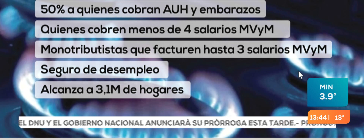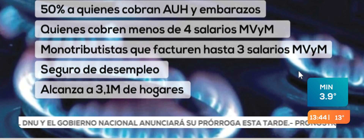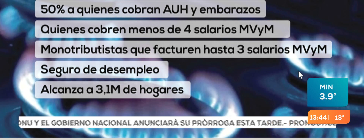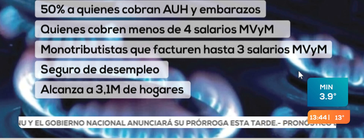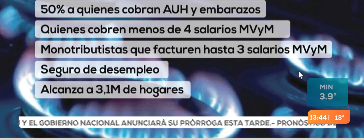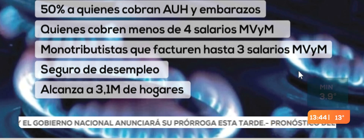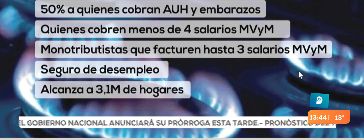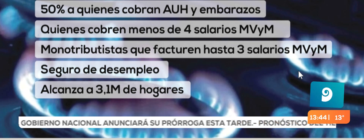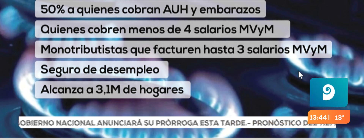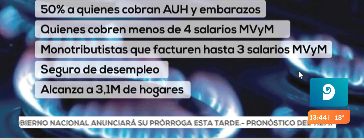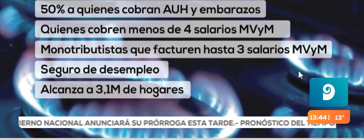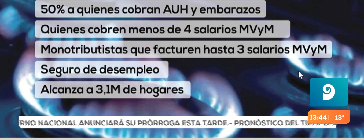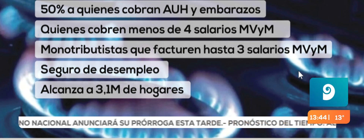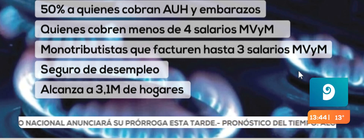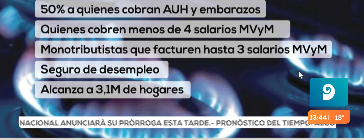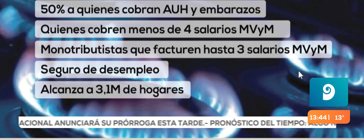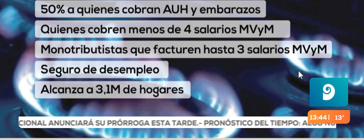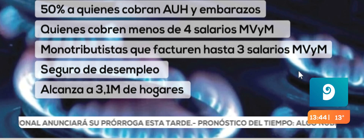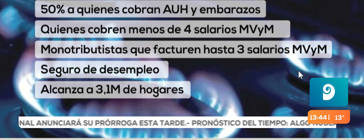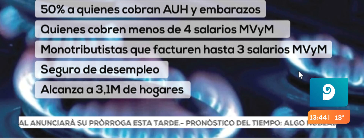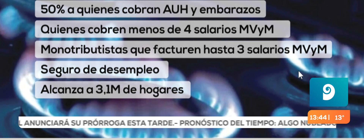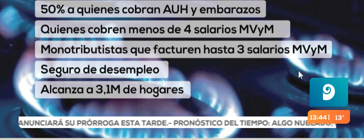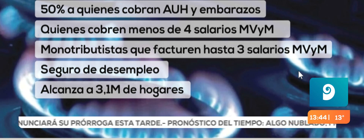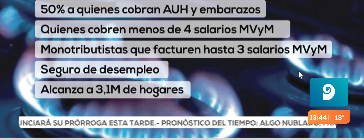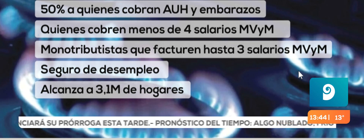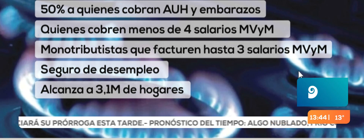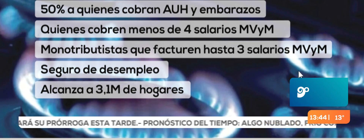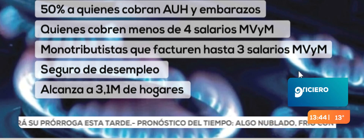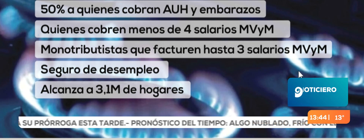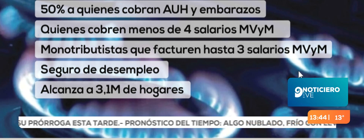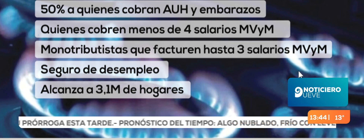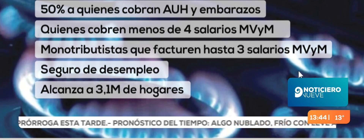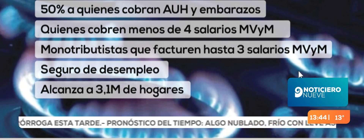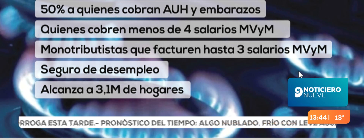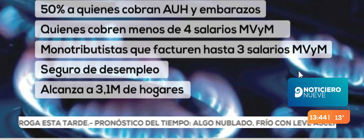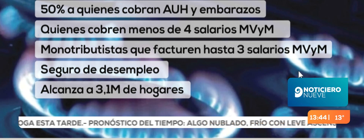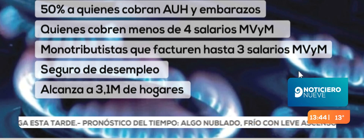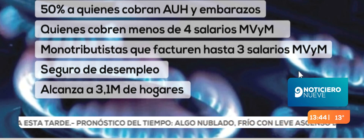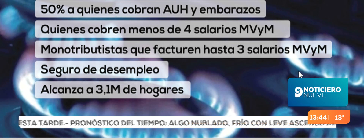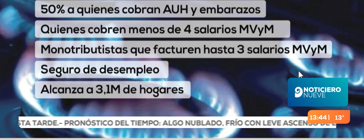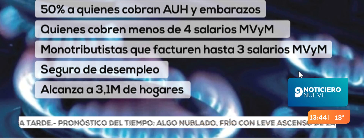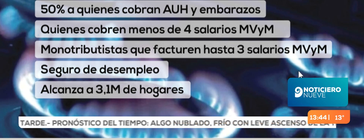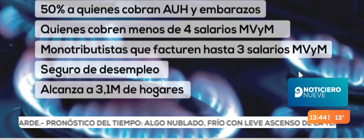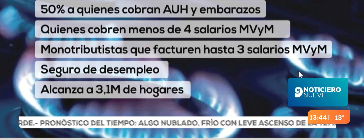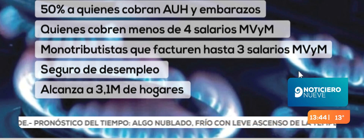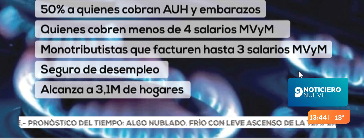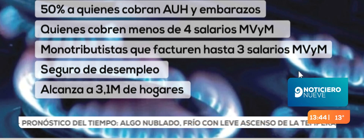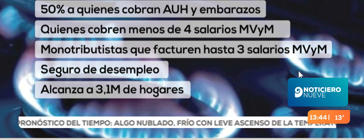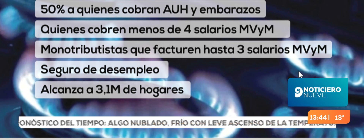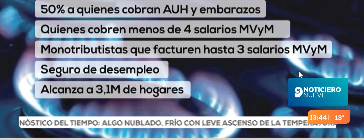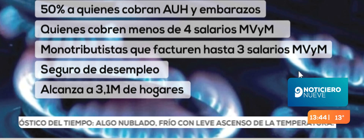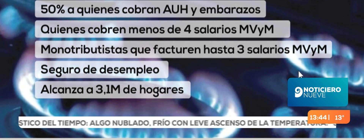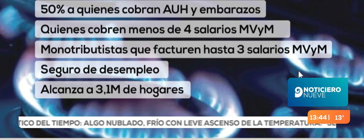en la tarifa a quienes cobran la asignación universal por hijo y también por embarazos. Allí estas personas,